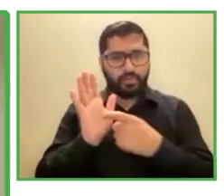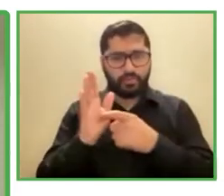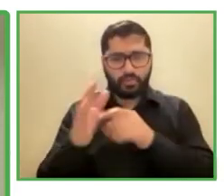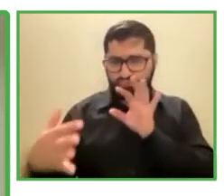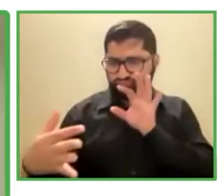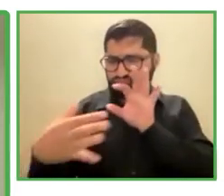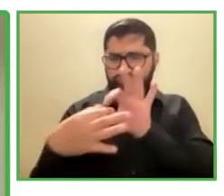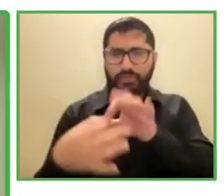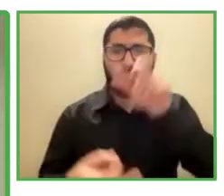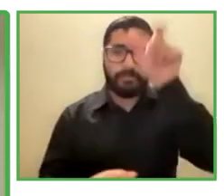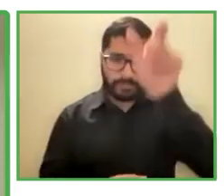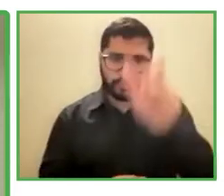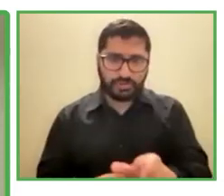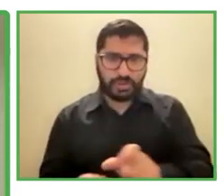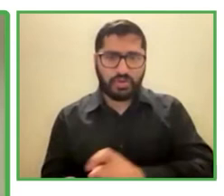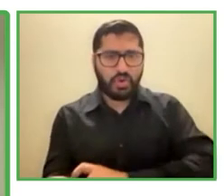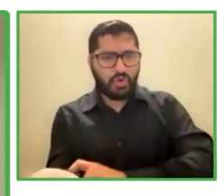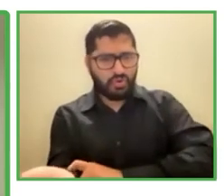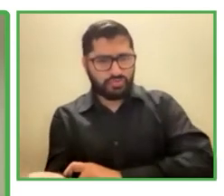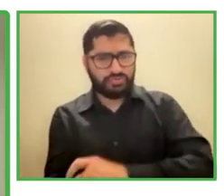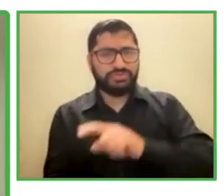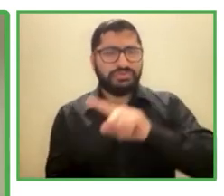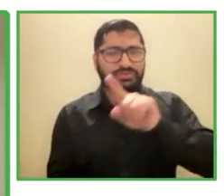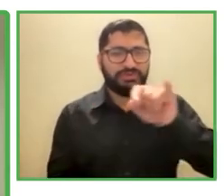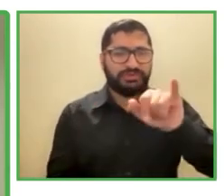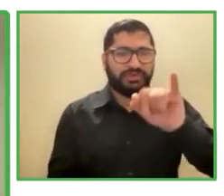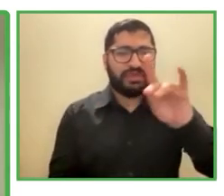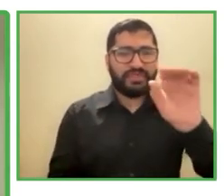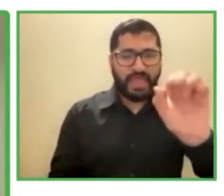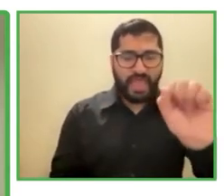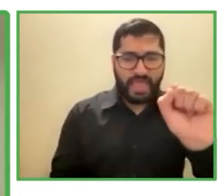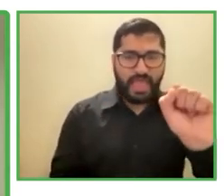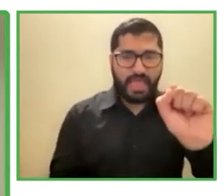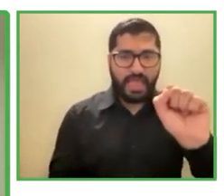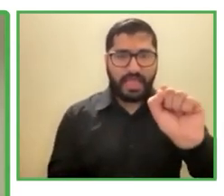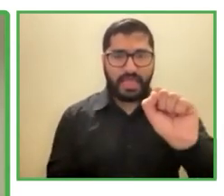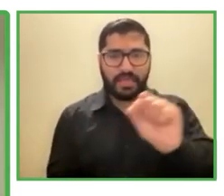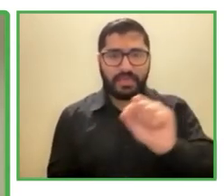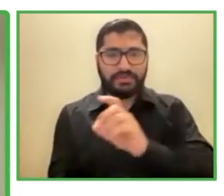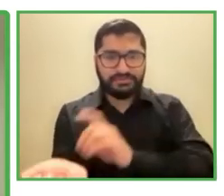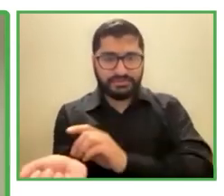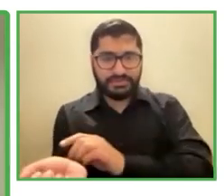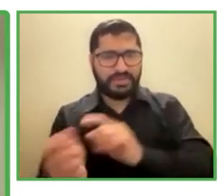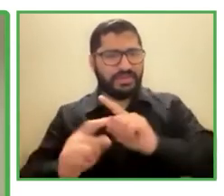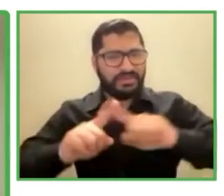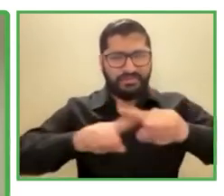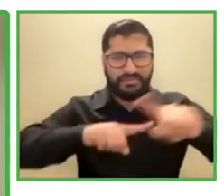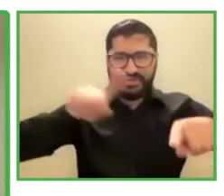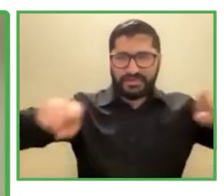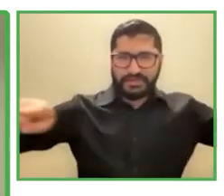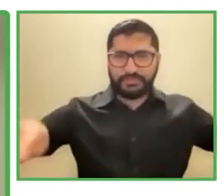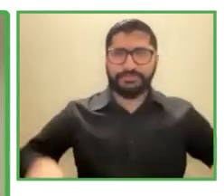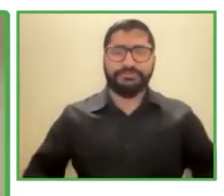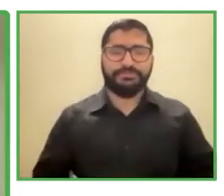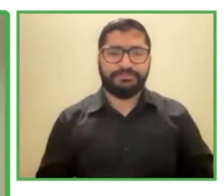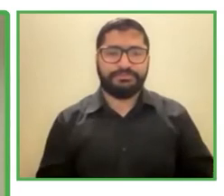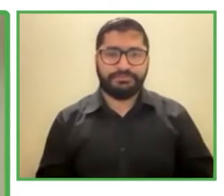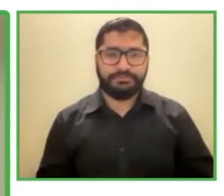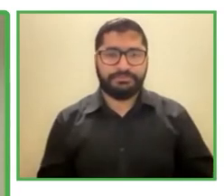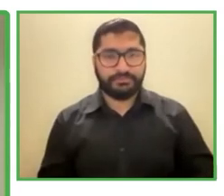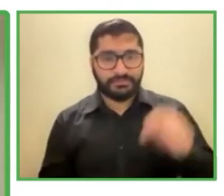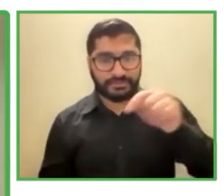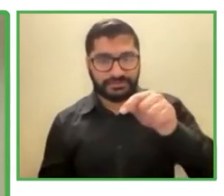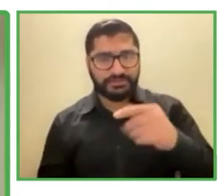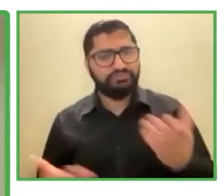además personas sordas y prestan servicios únicos para este grupo de